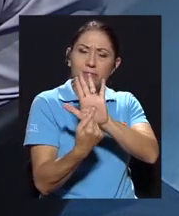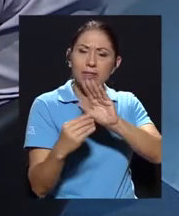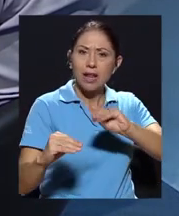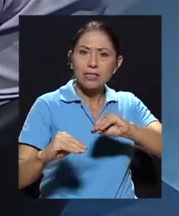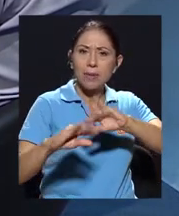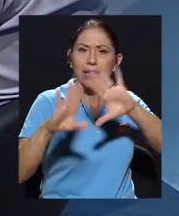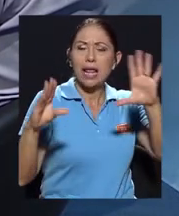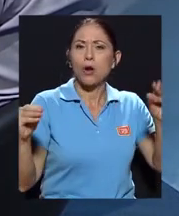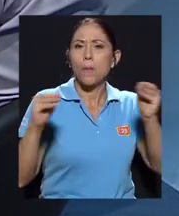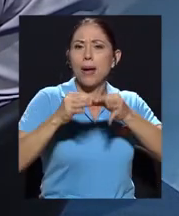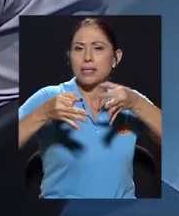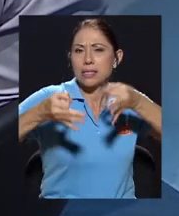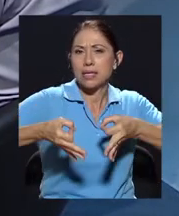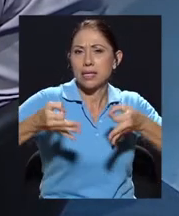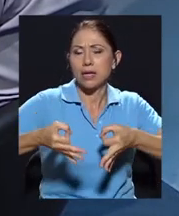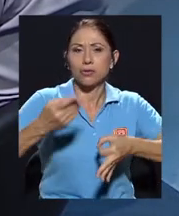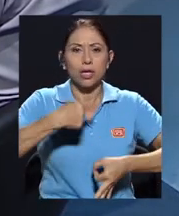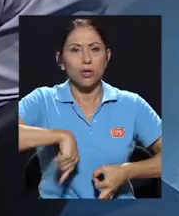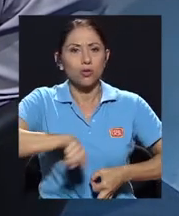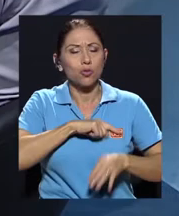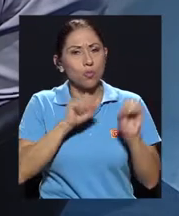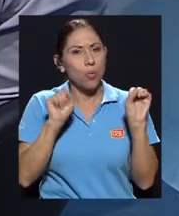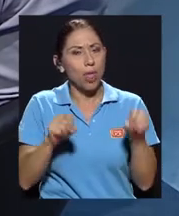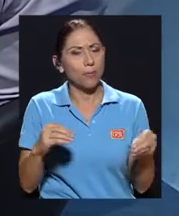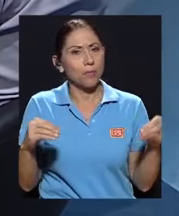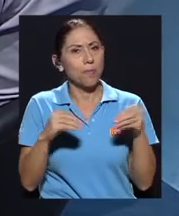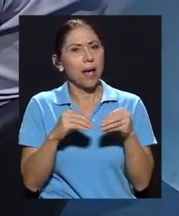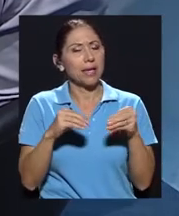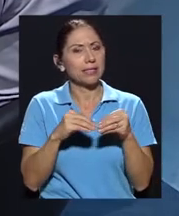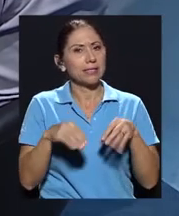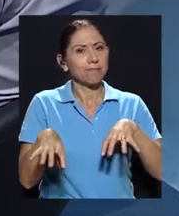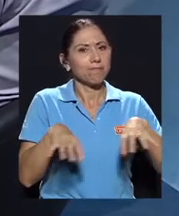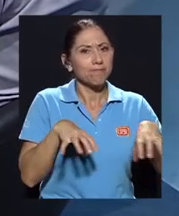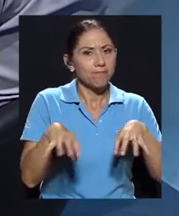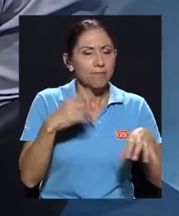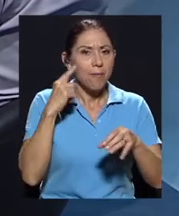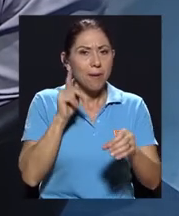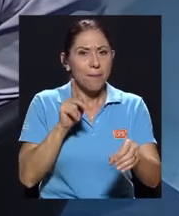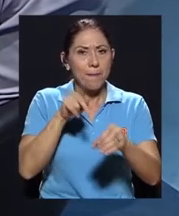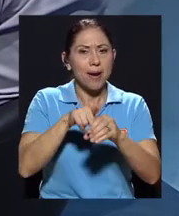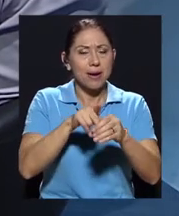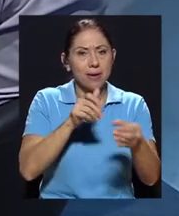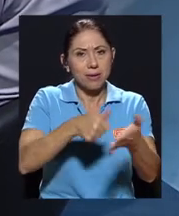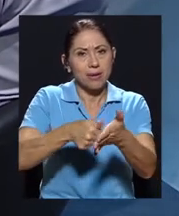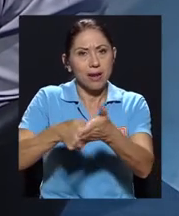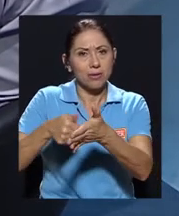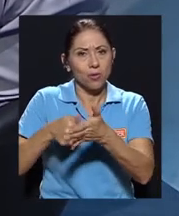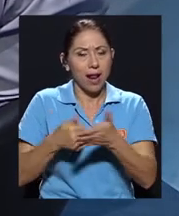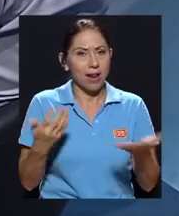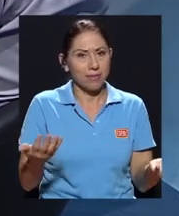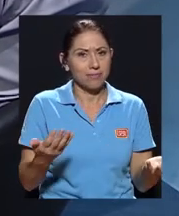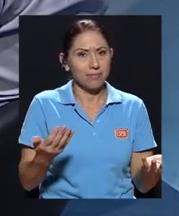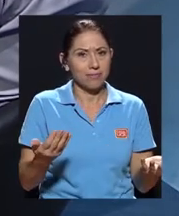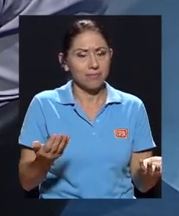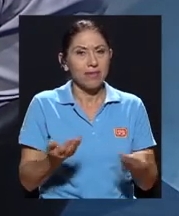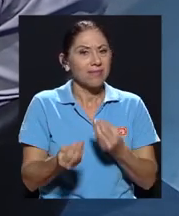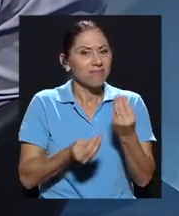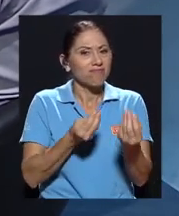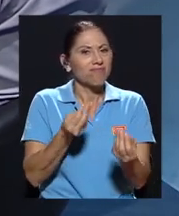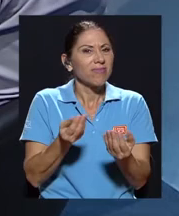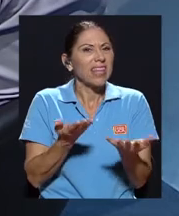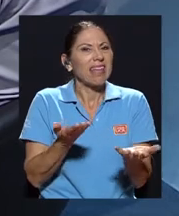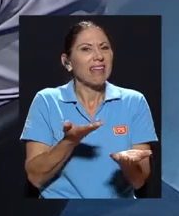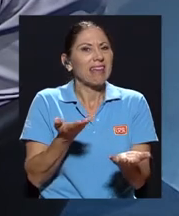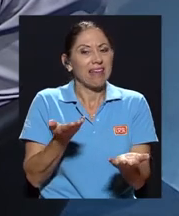buscar un escenario en el que podamos ser más proactivos en una participación electoral? ¿Qué está en la mesa o qué